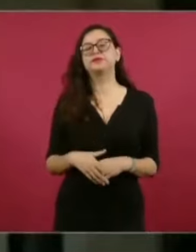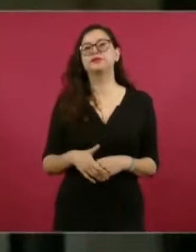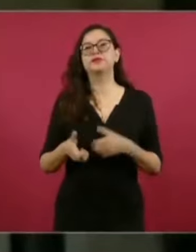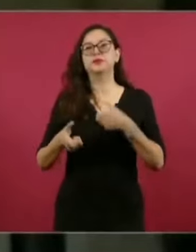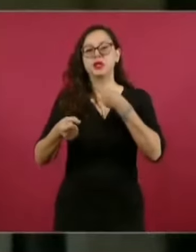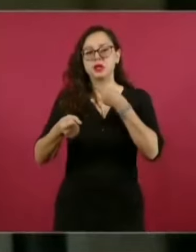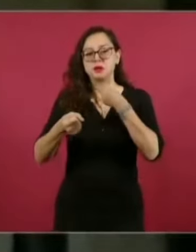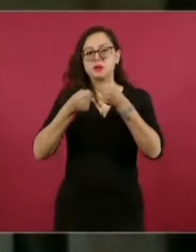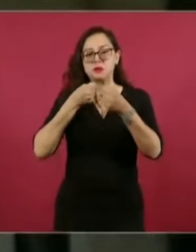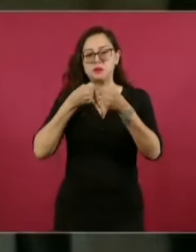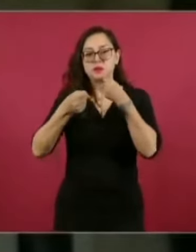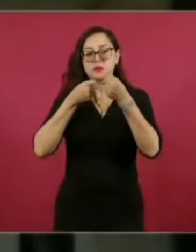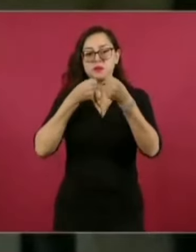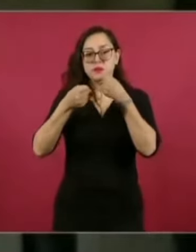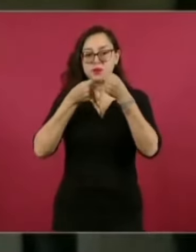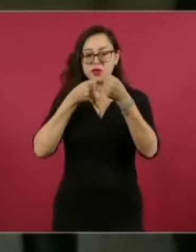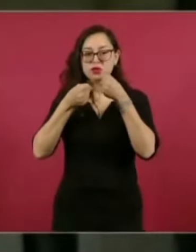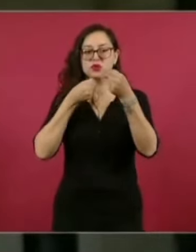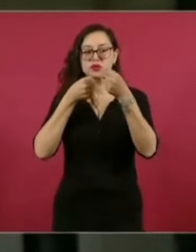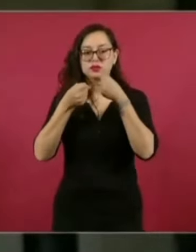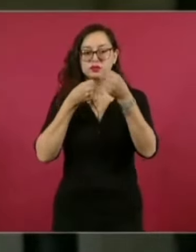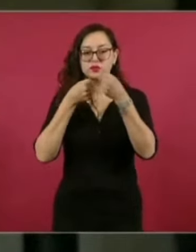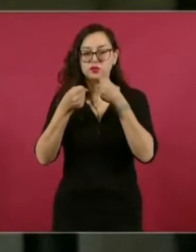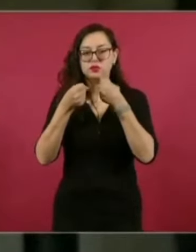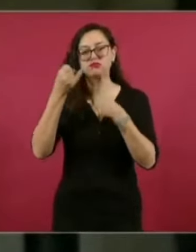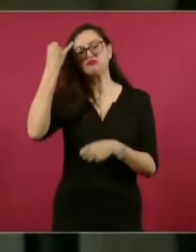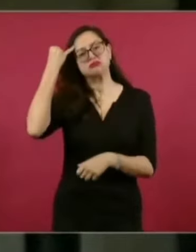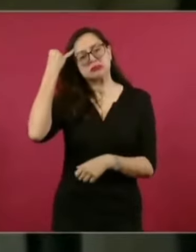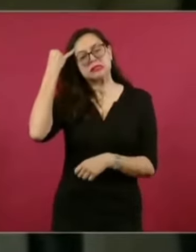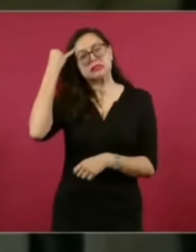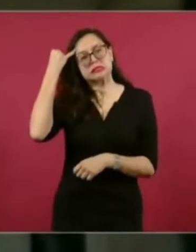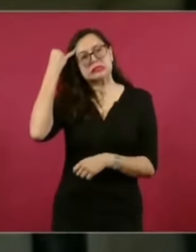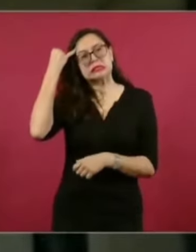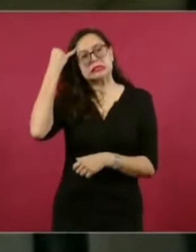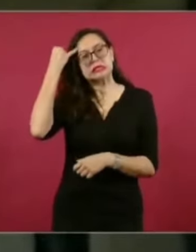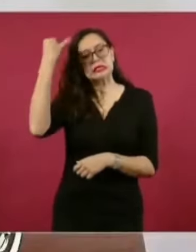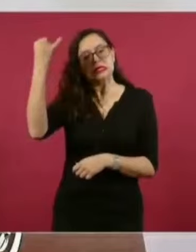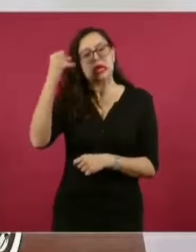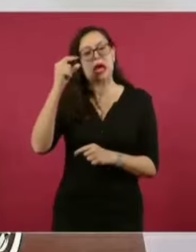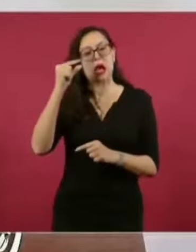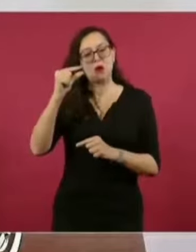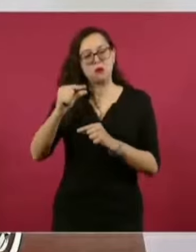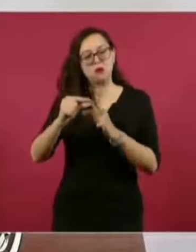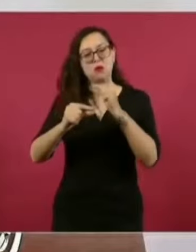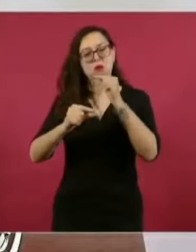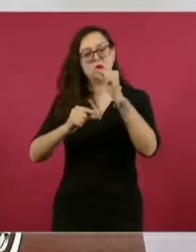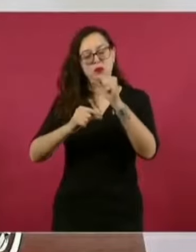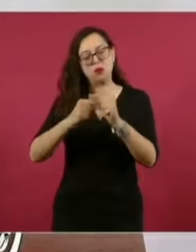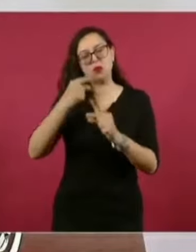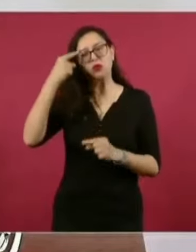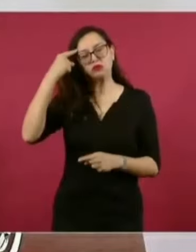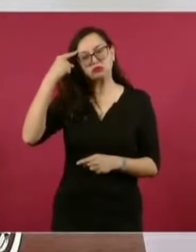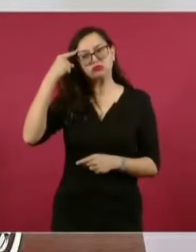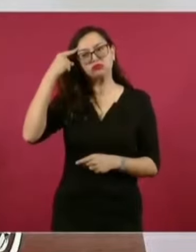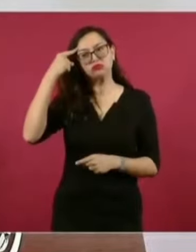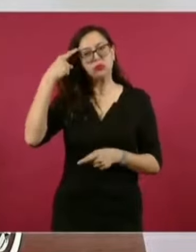acomodaticia de que no había que tomar partido.